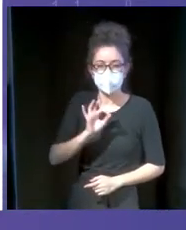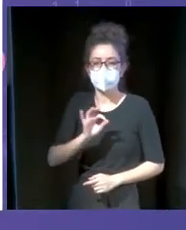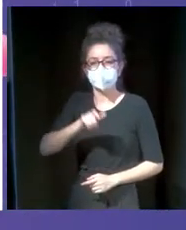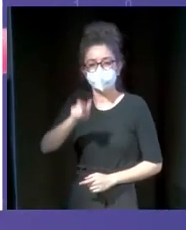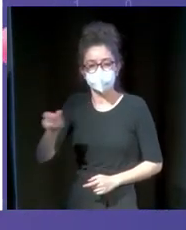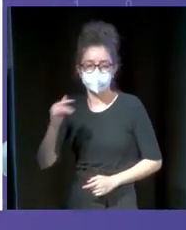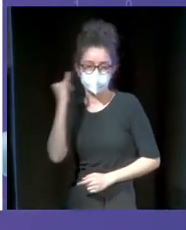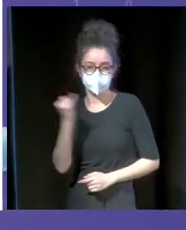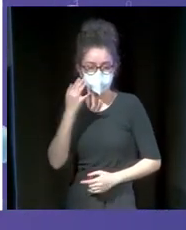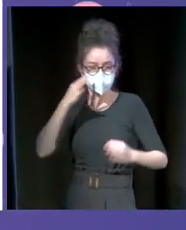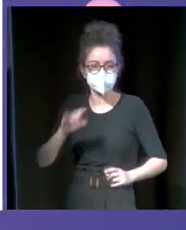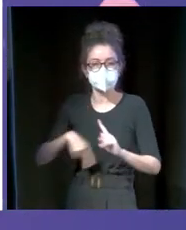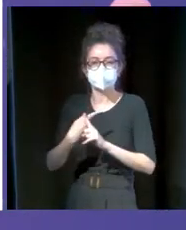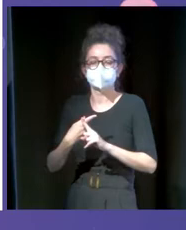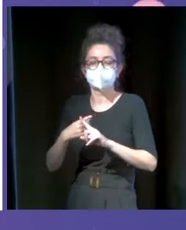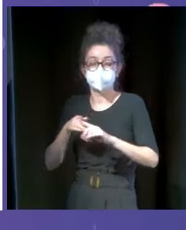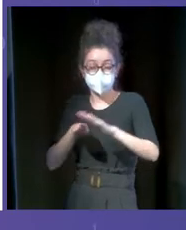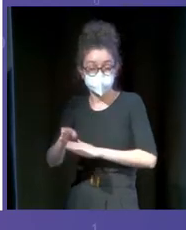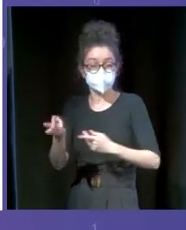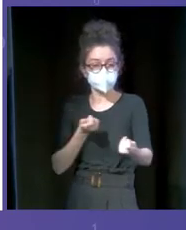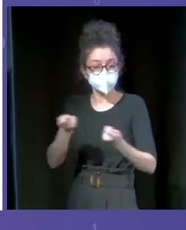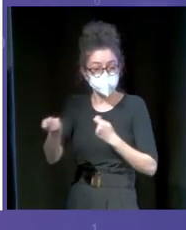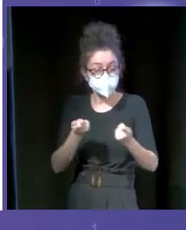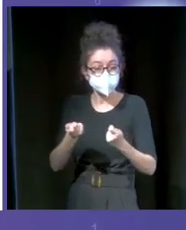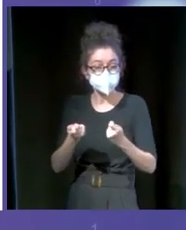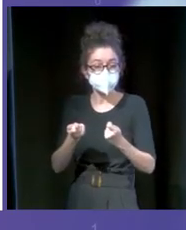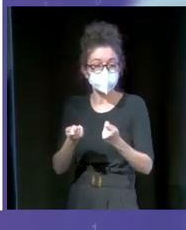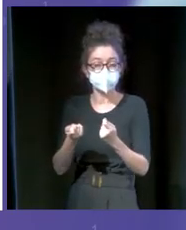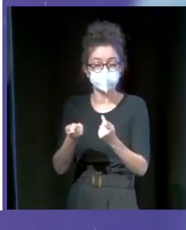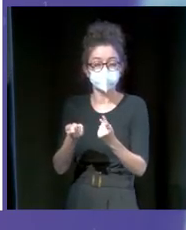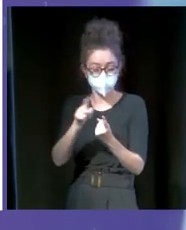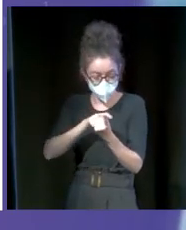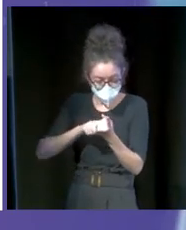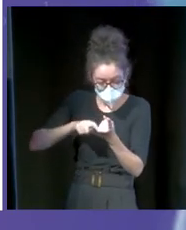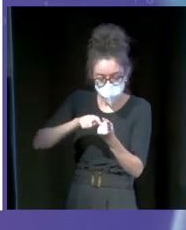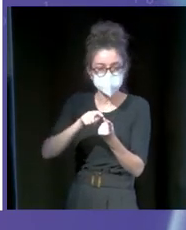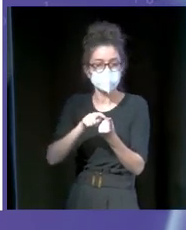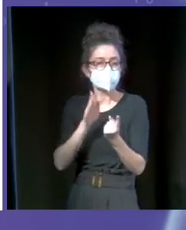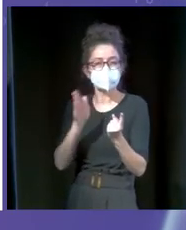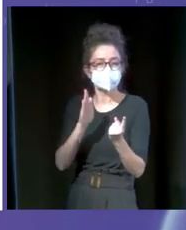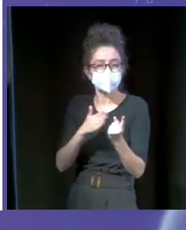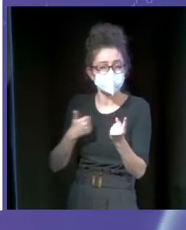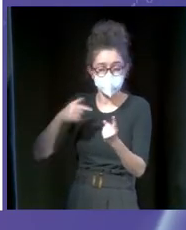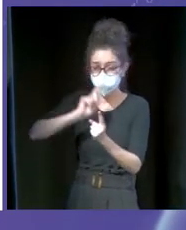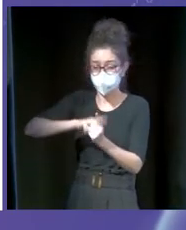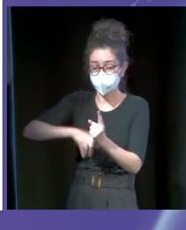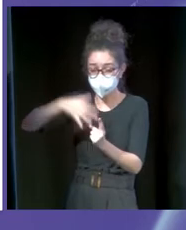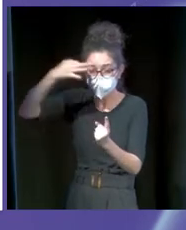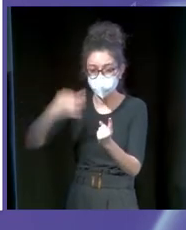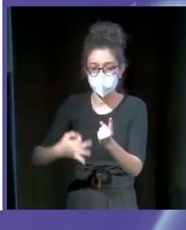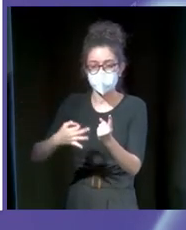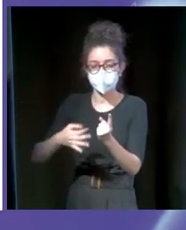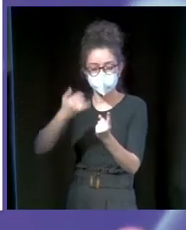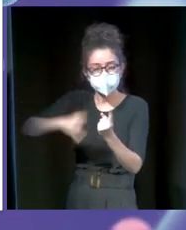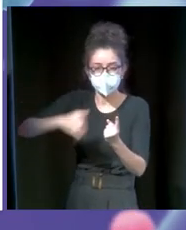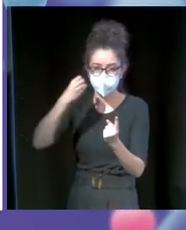como los controles de acceso pueden consultar en cada momento en tiempo real cómo está el